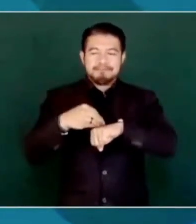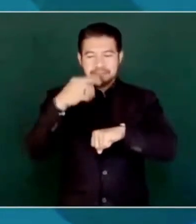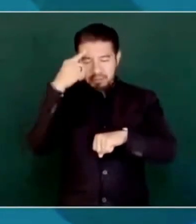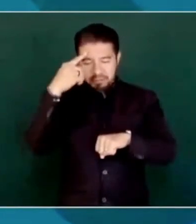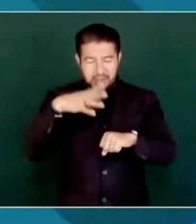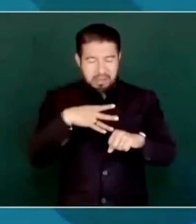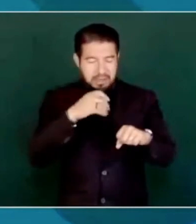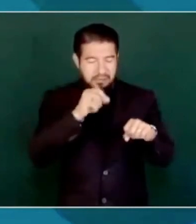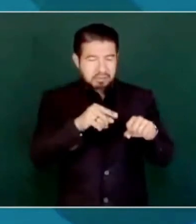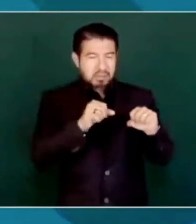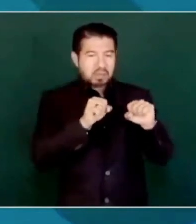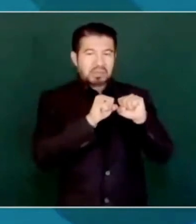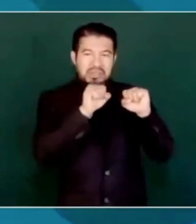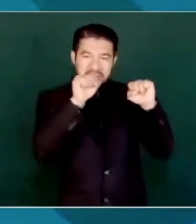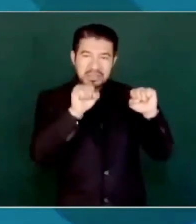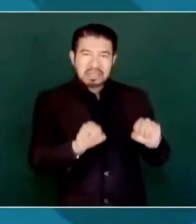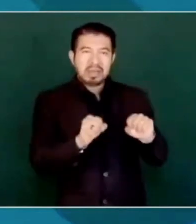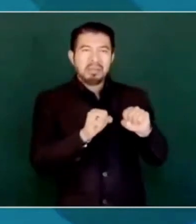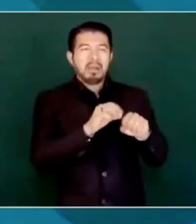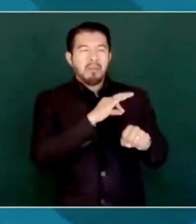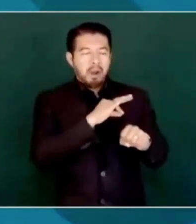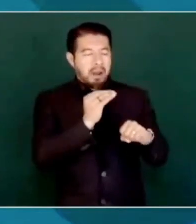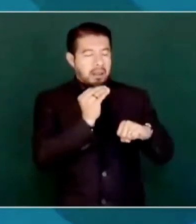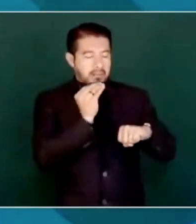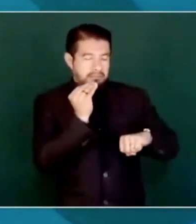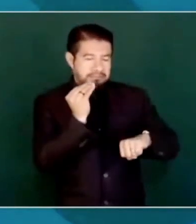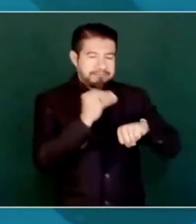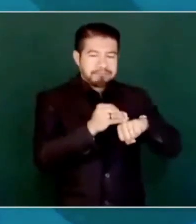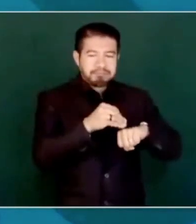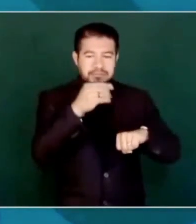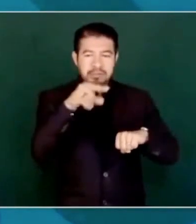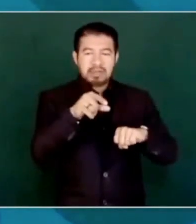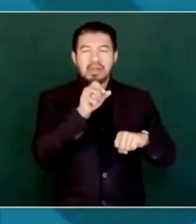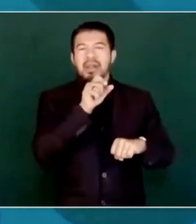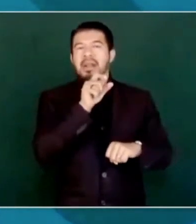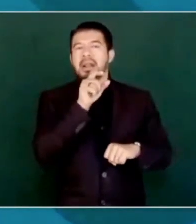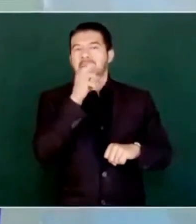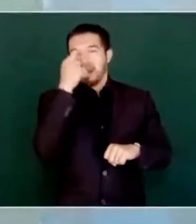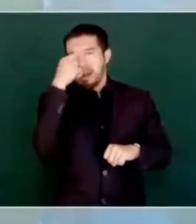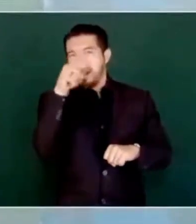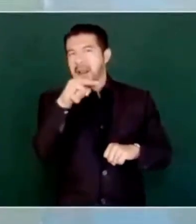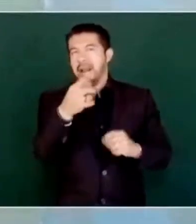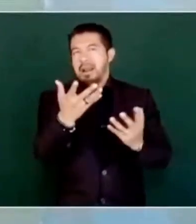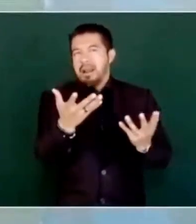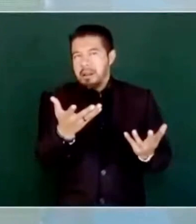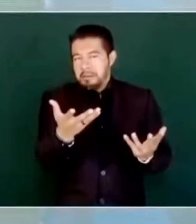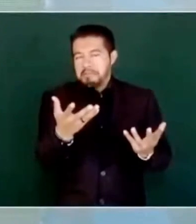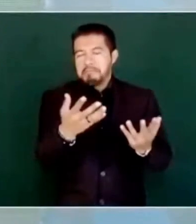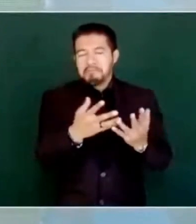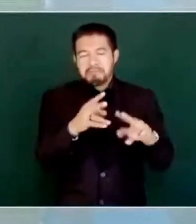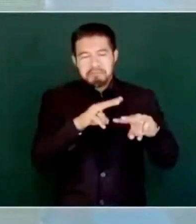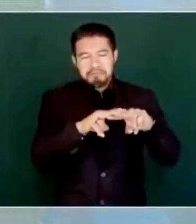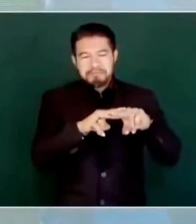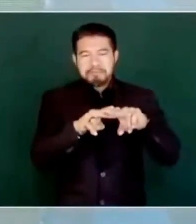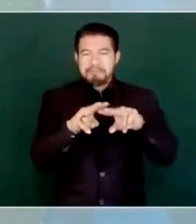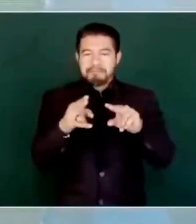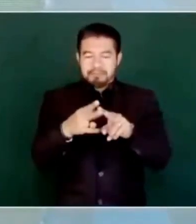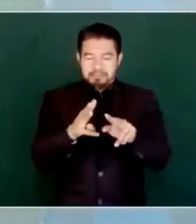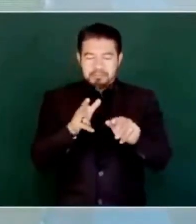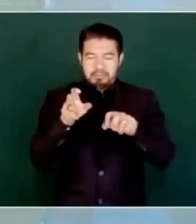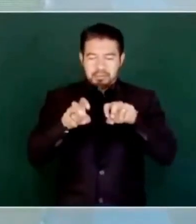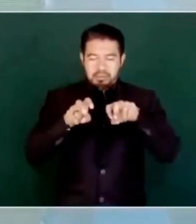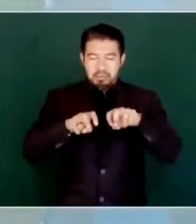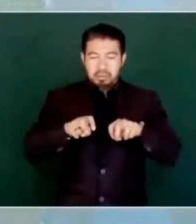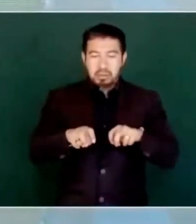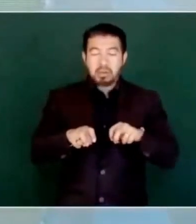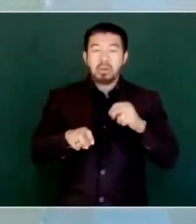sistema de los trenes de pasajeros. Y una iniciativa de reforma es que se utilicen